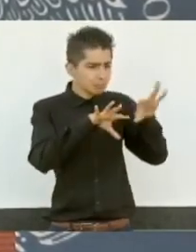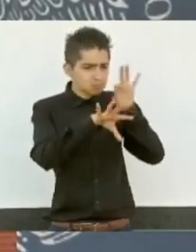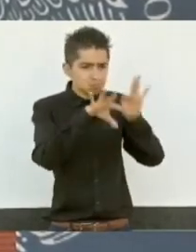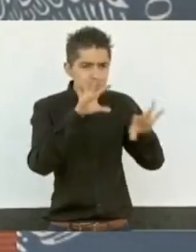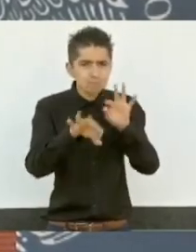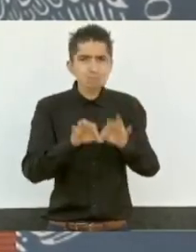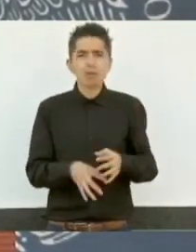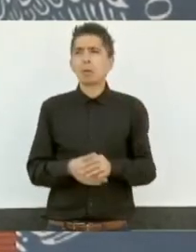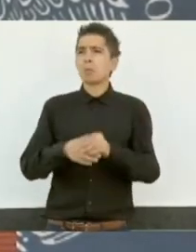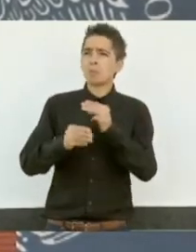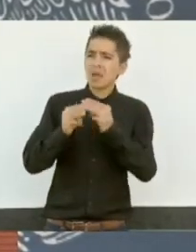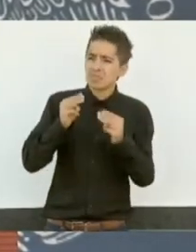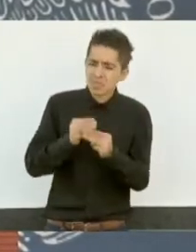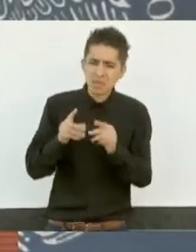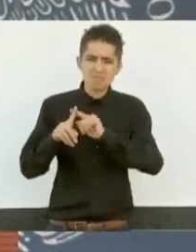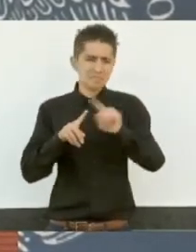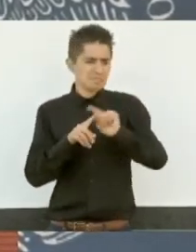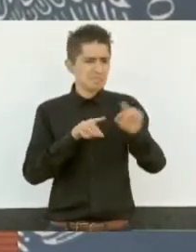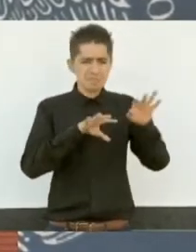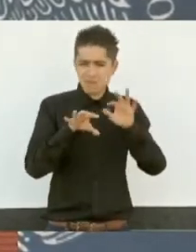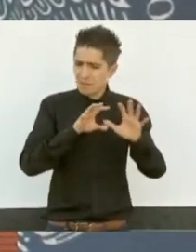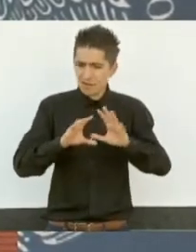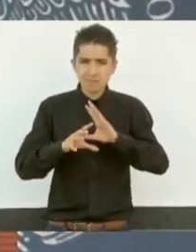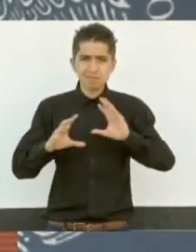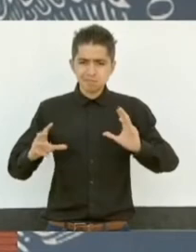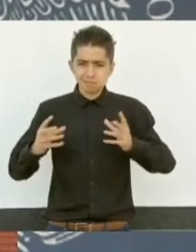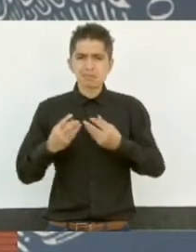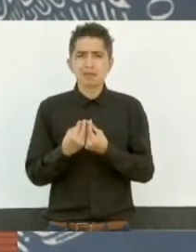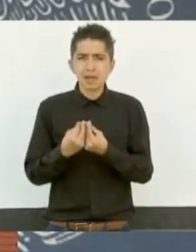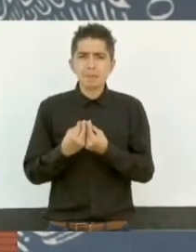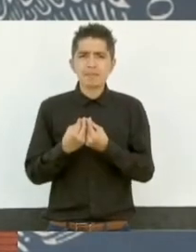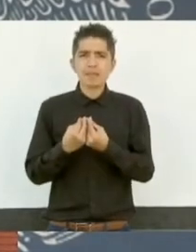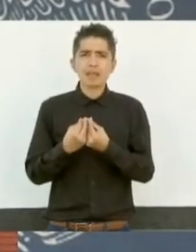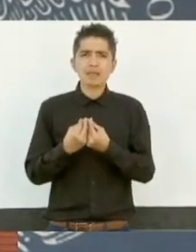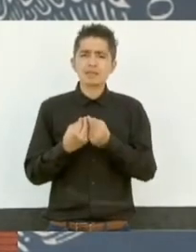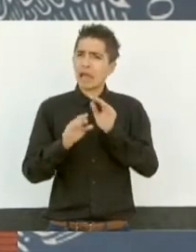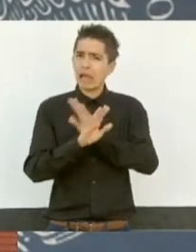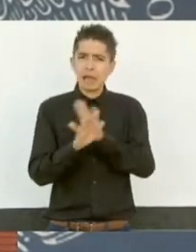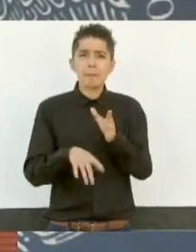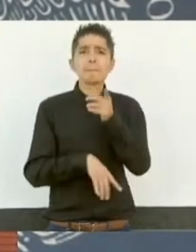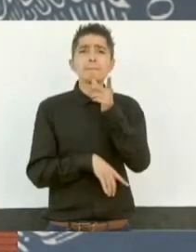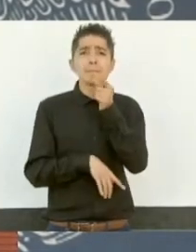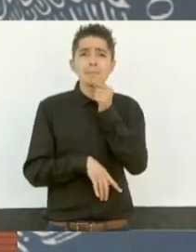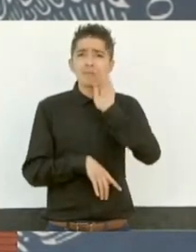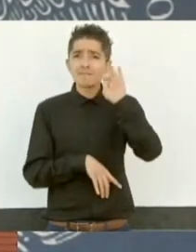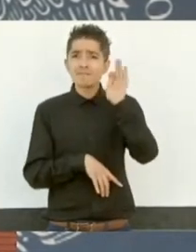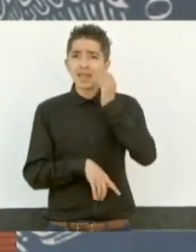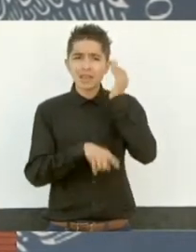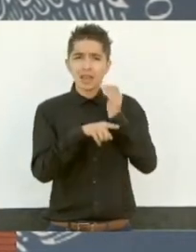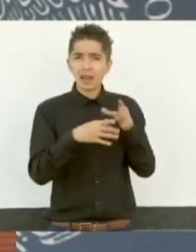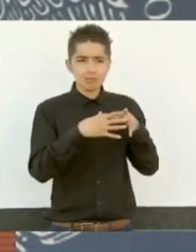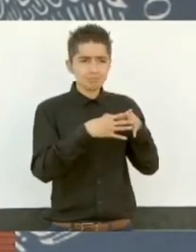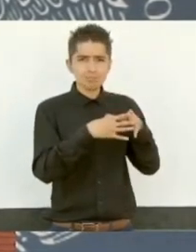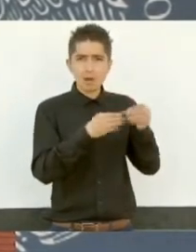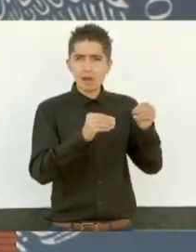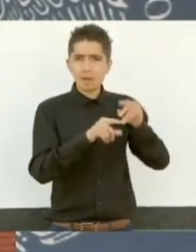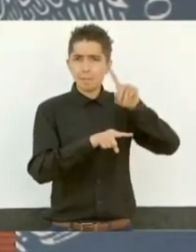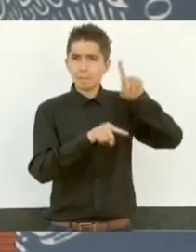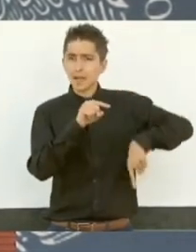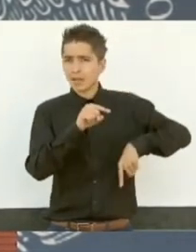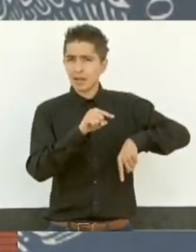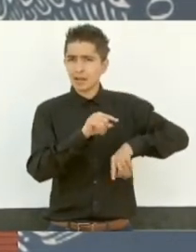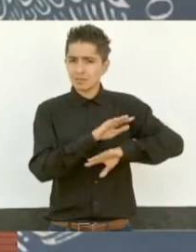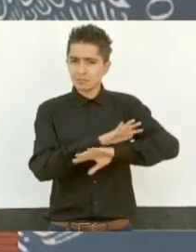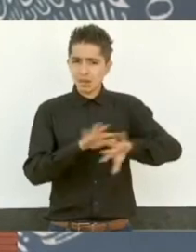Se procedió a la desaparición de la Policía Federal, para